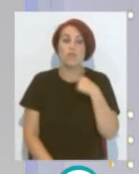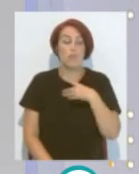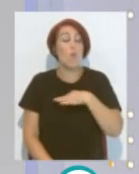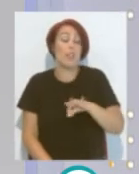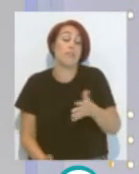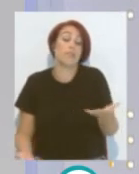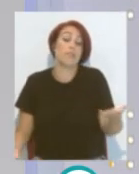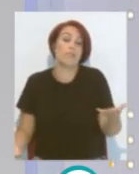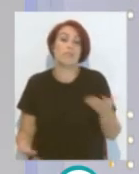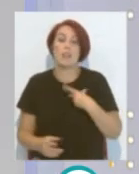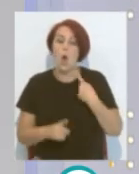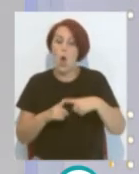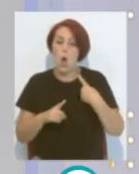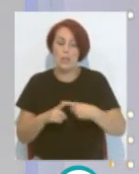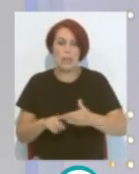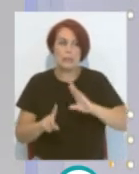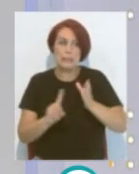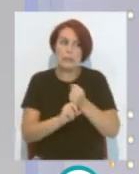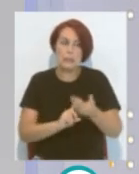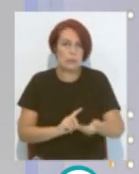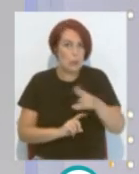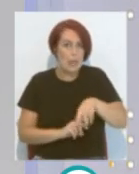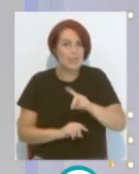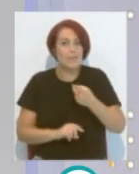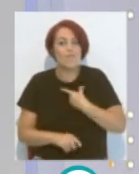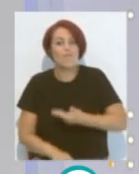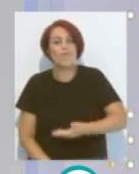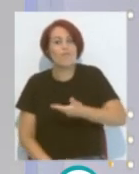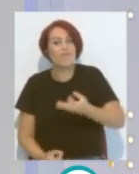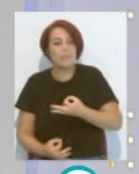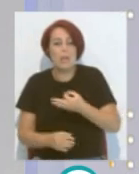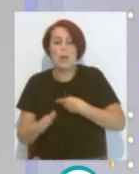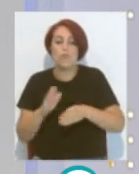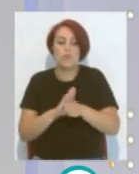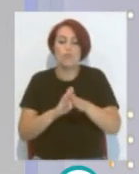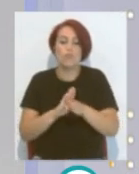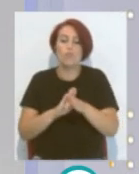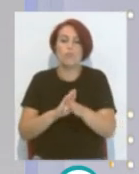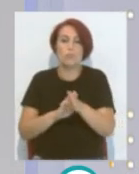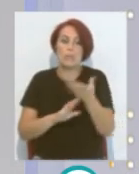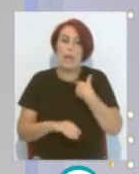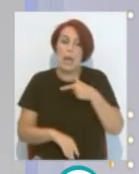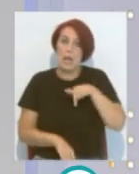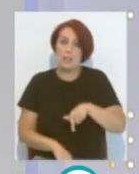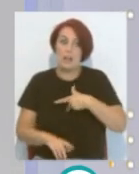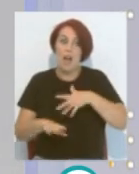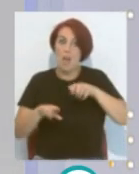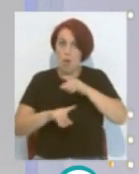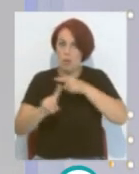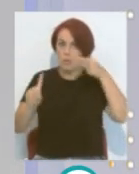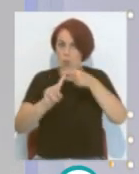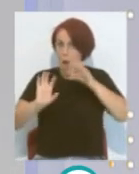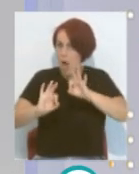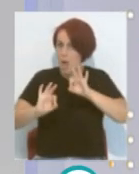es conseguirla sino mantenerla Pues ese es el reto que tiene el Cádiz esta temporada De asentarse por segunda temporada consecutiva En la